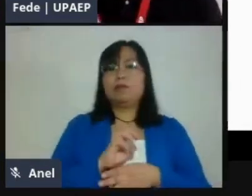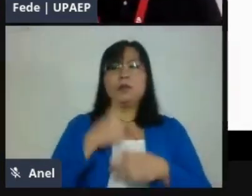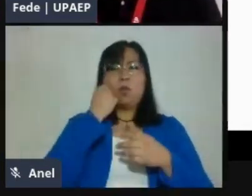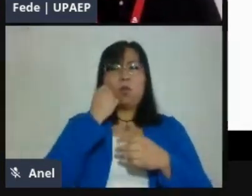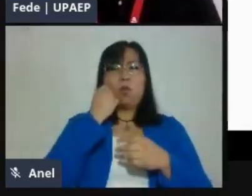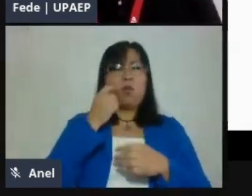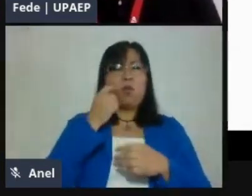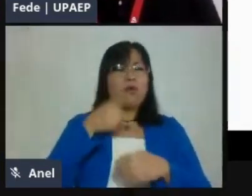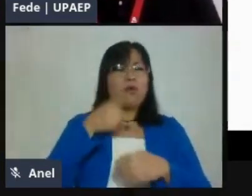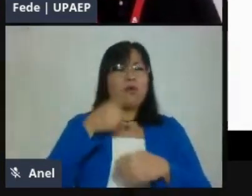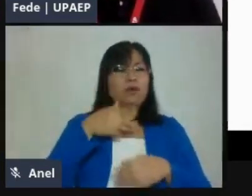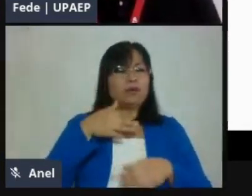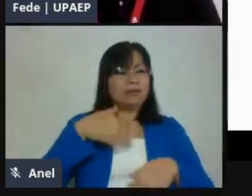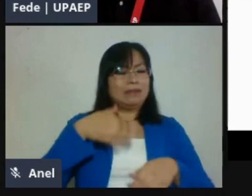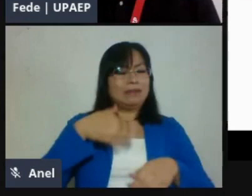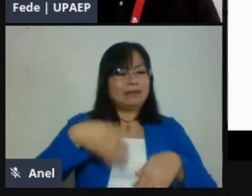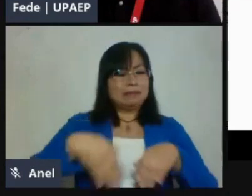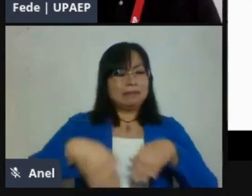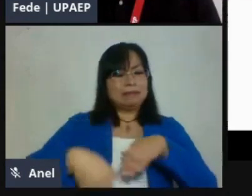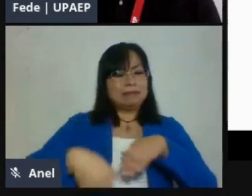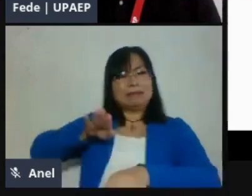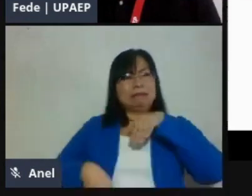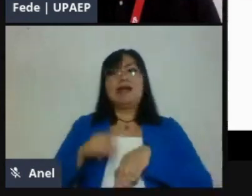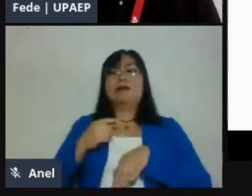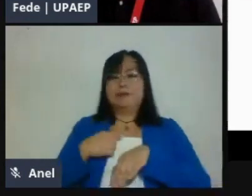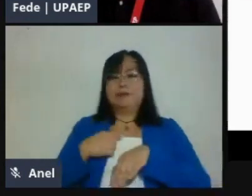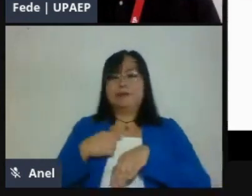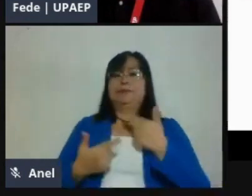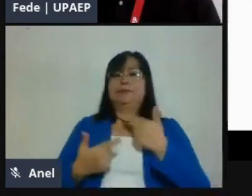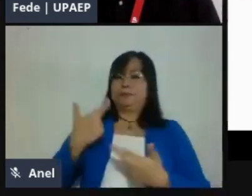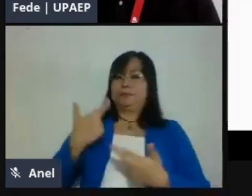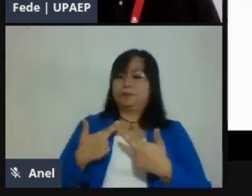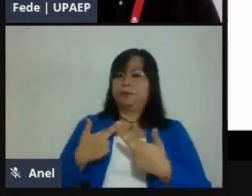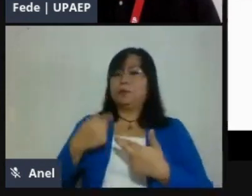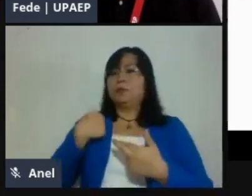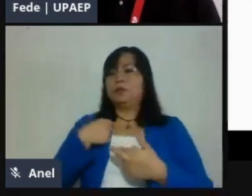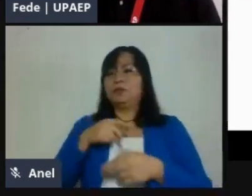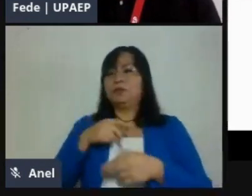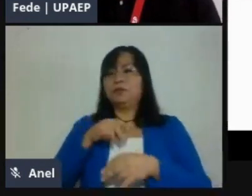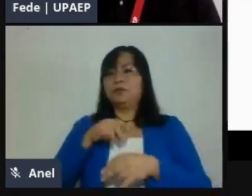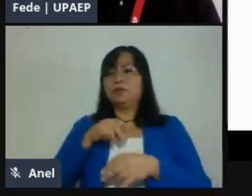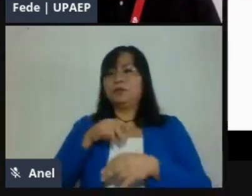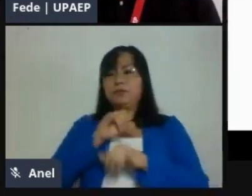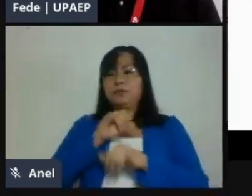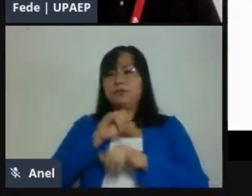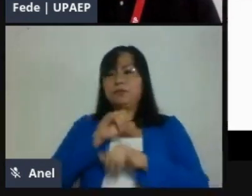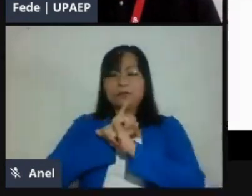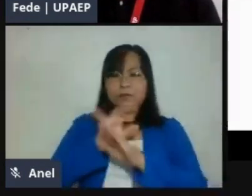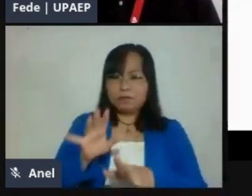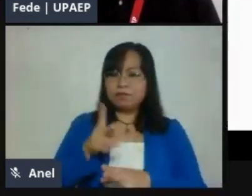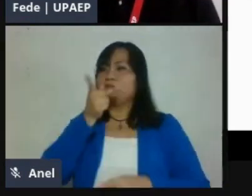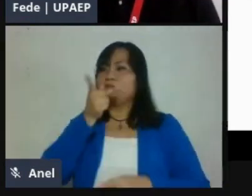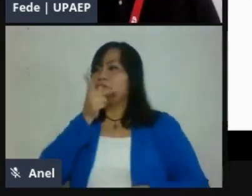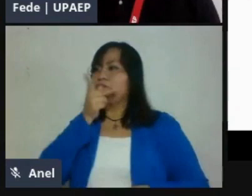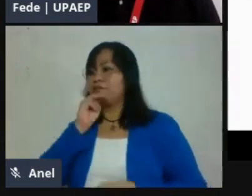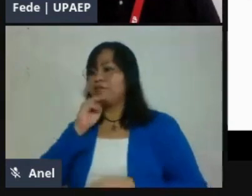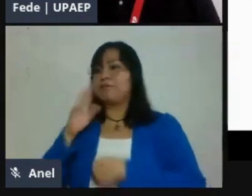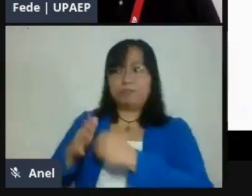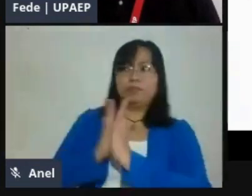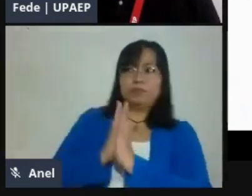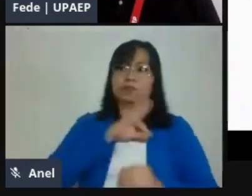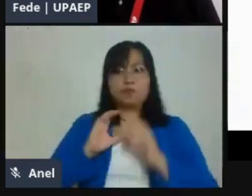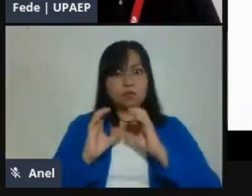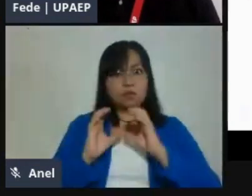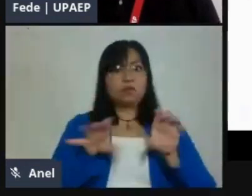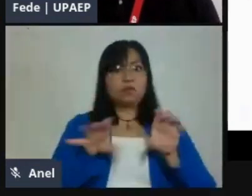de nada o no les había dado la información completa, de qué manera les voy a comunicar esta nueva forma de trabajo. Es decir, cuando nosotros iniciamos